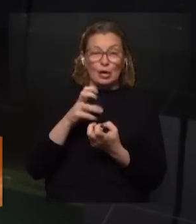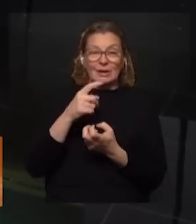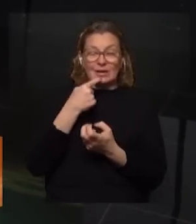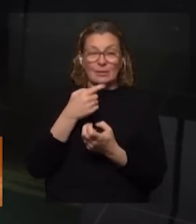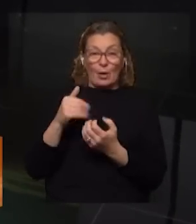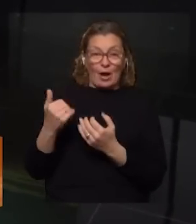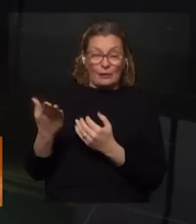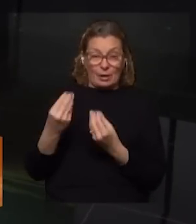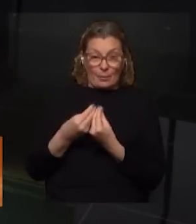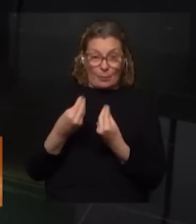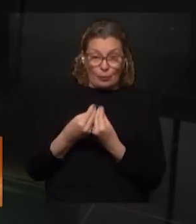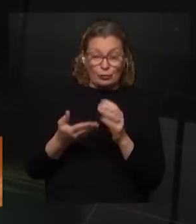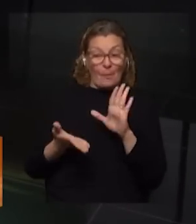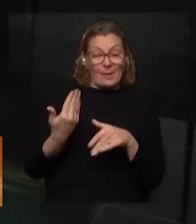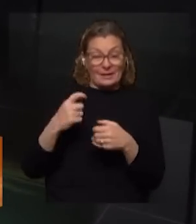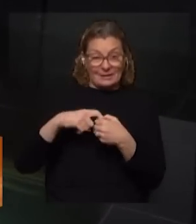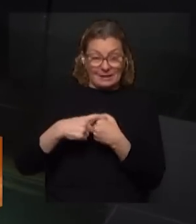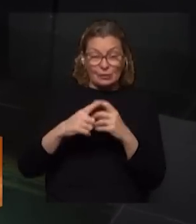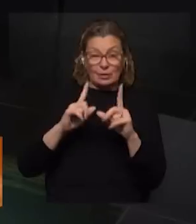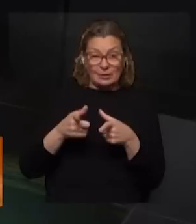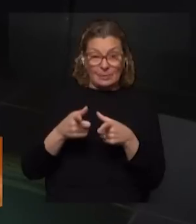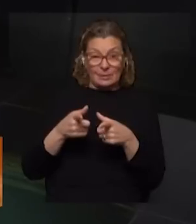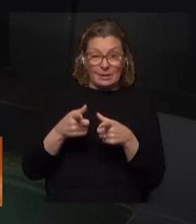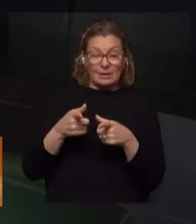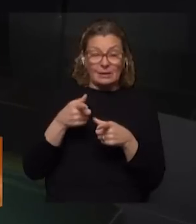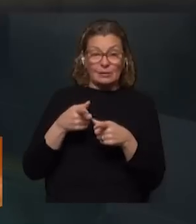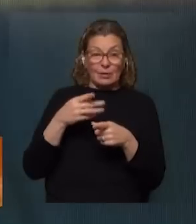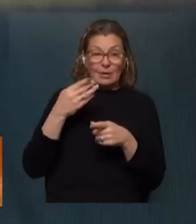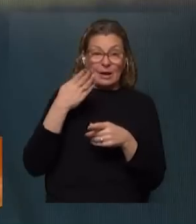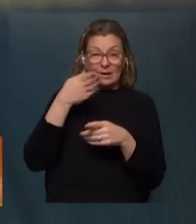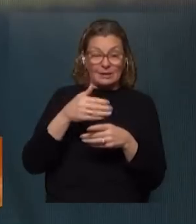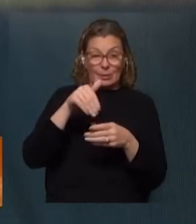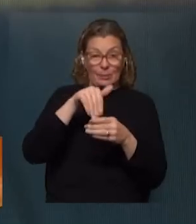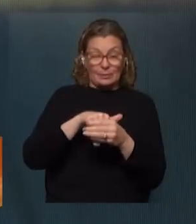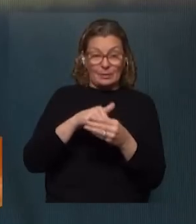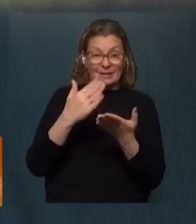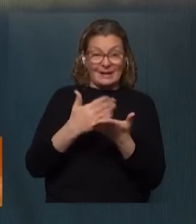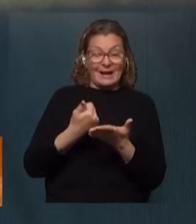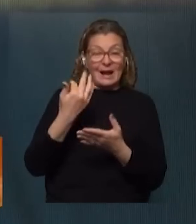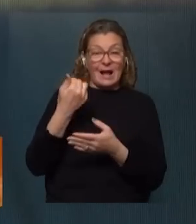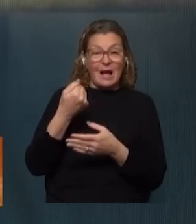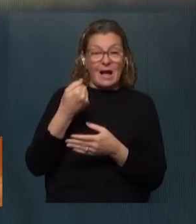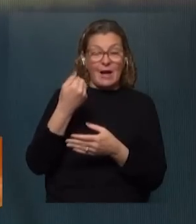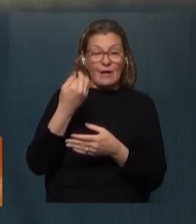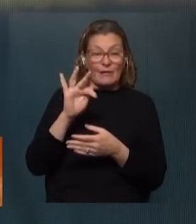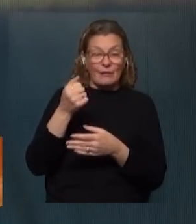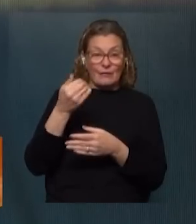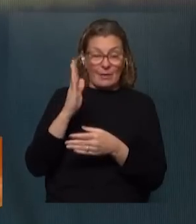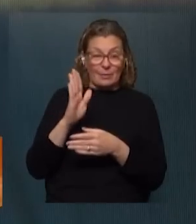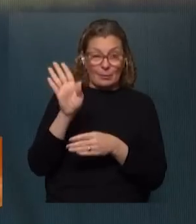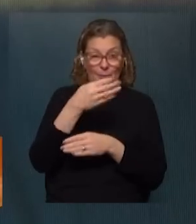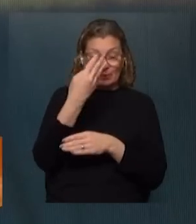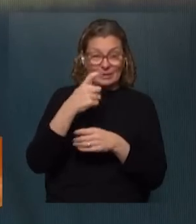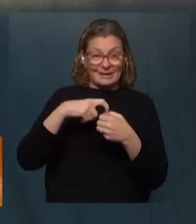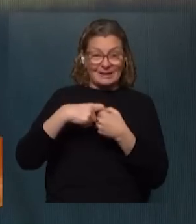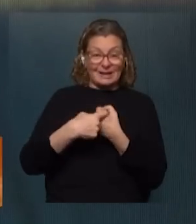que por fuera no haya muchísimos más que también son proclives a ir a un plebiscito para la derogación de la SAFAP que es una bandera que ha levantado el movimiento